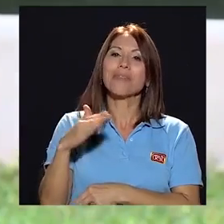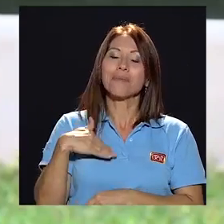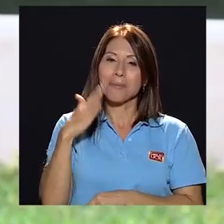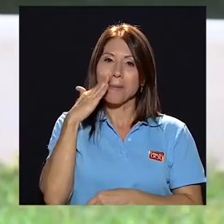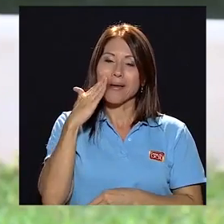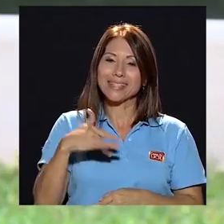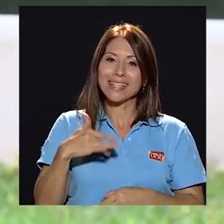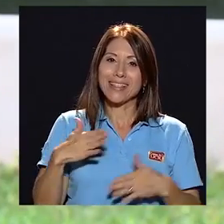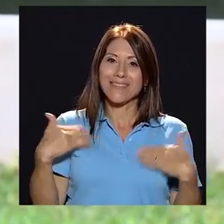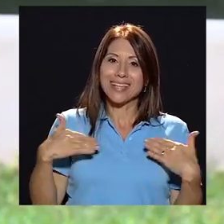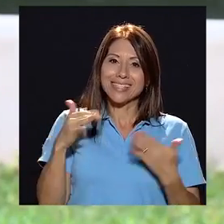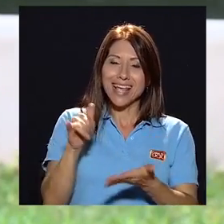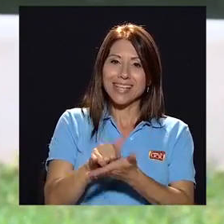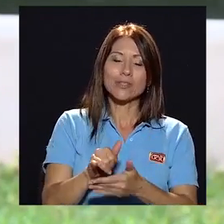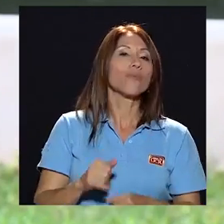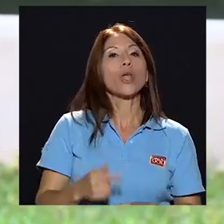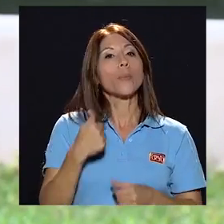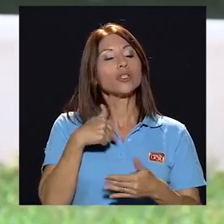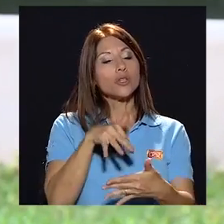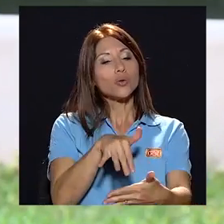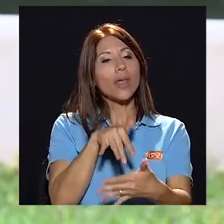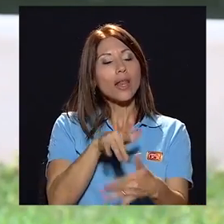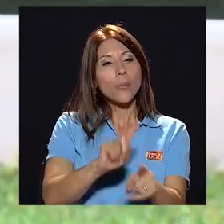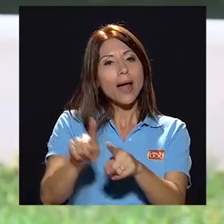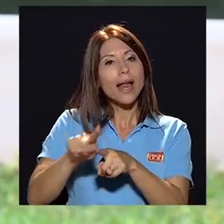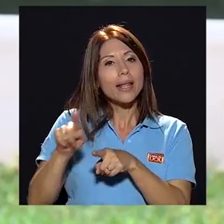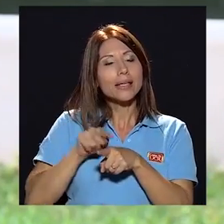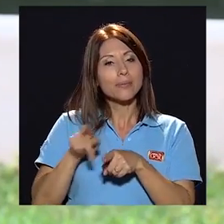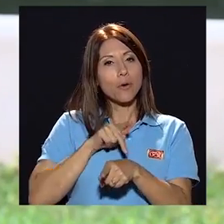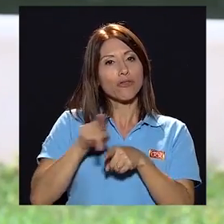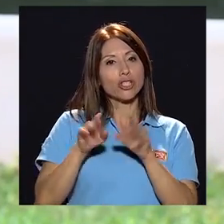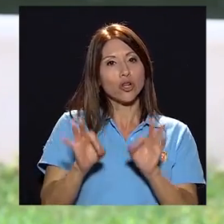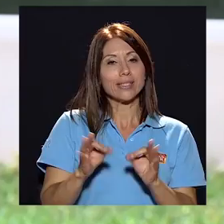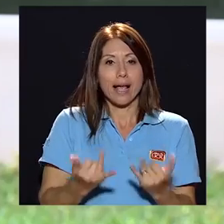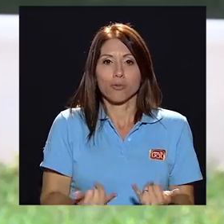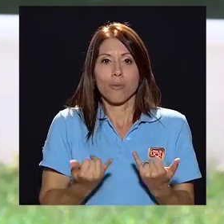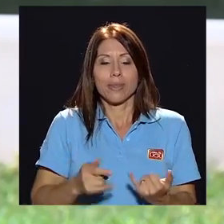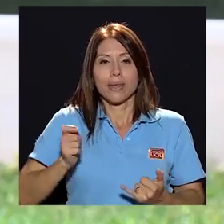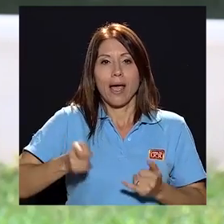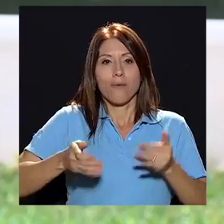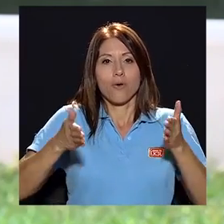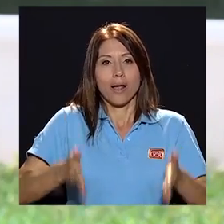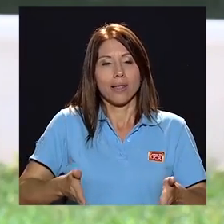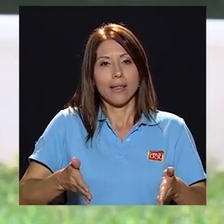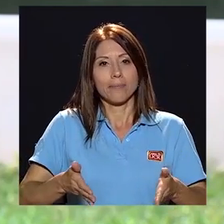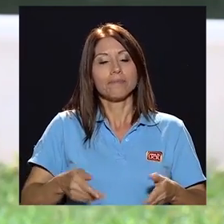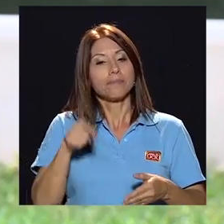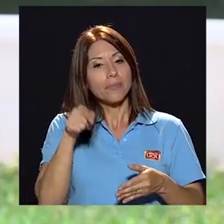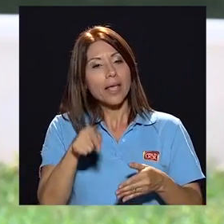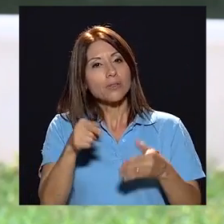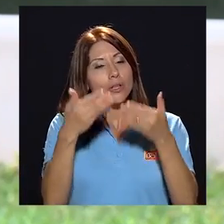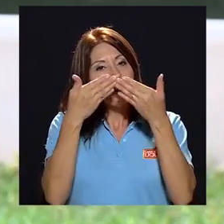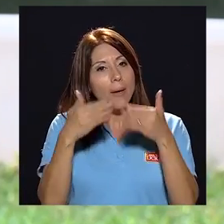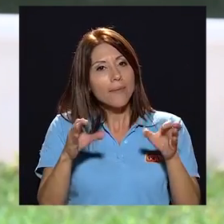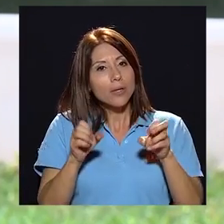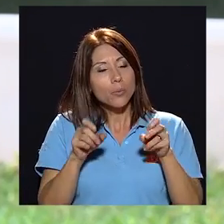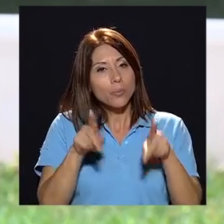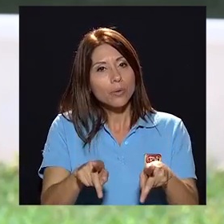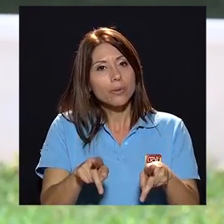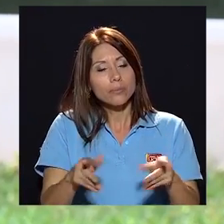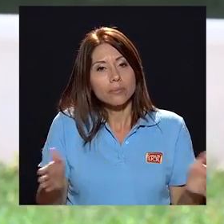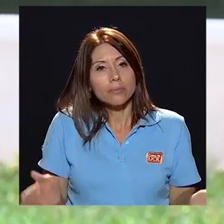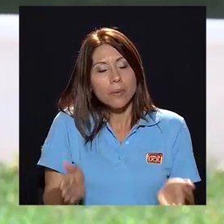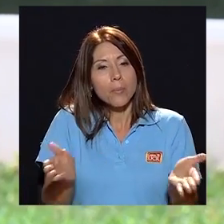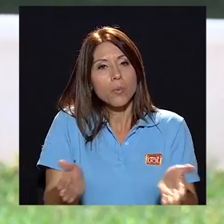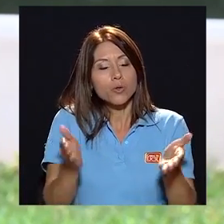bueno, yo estoy yo varias profesiones actualmente soy abogada que es la que me ha abierto las puertas